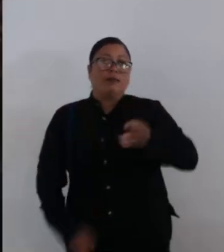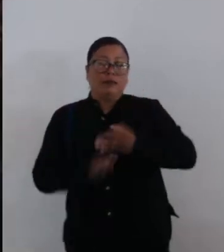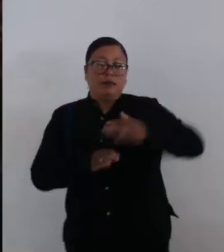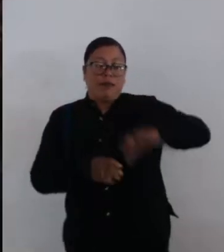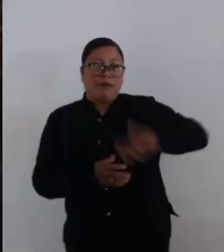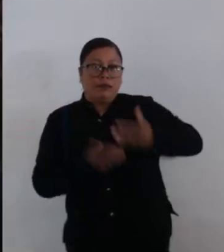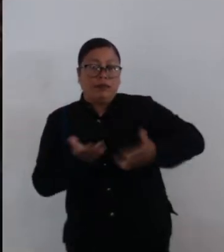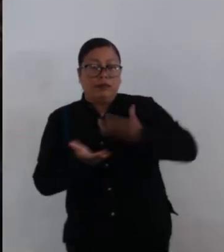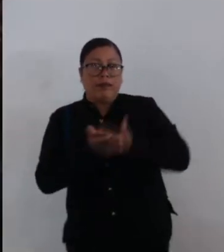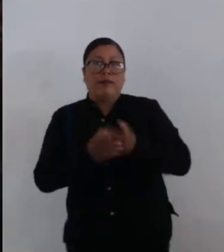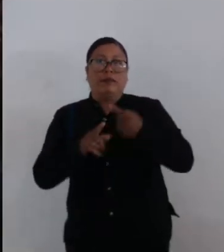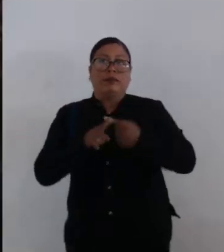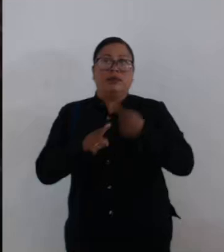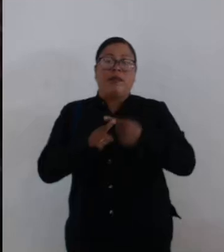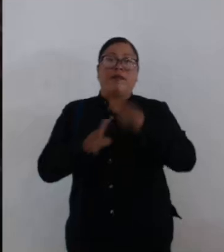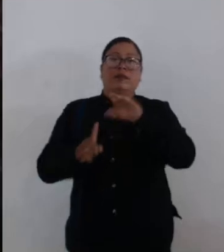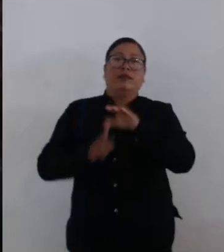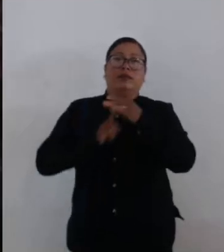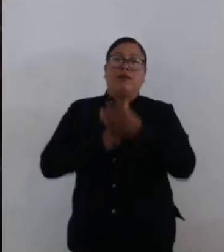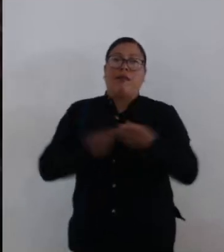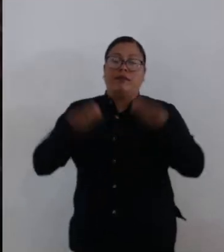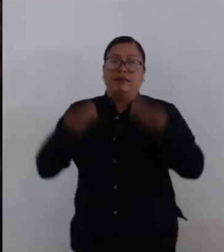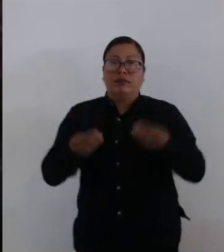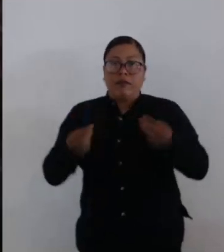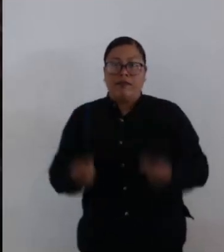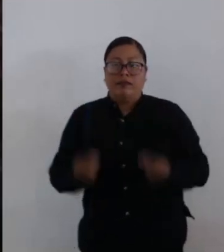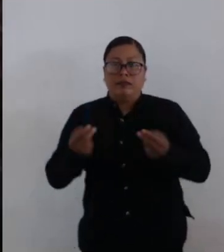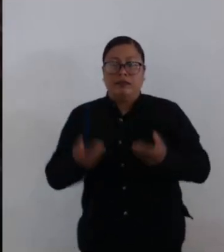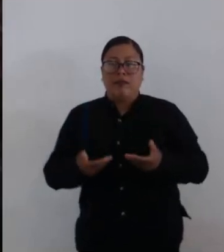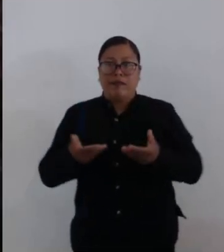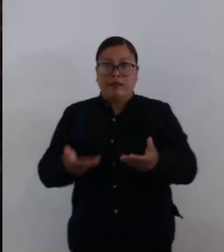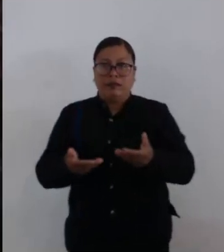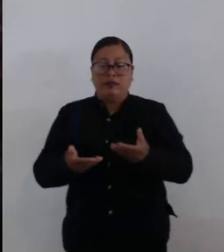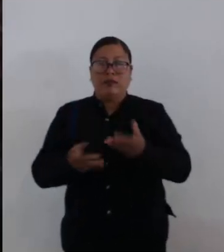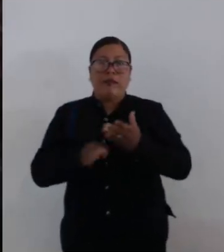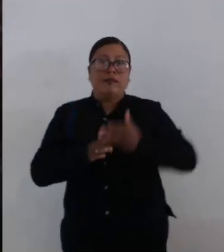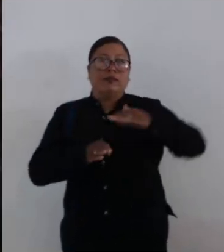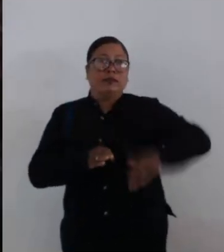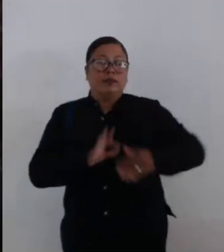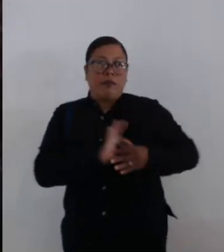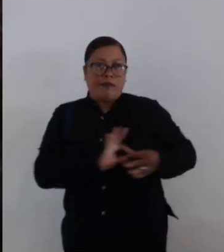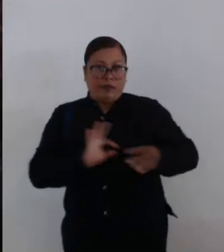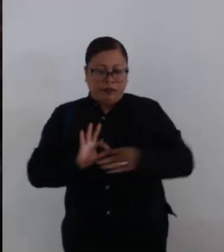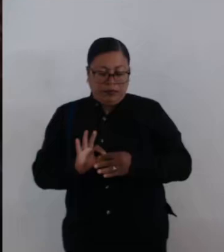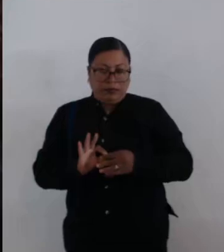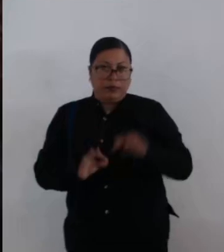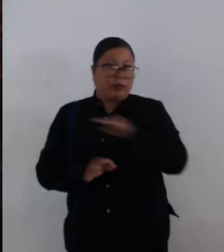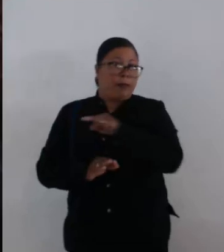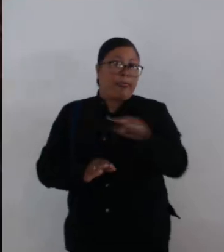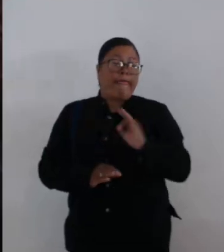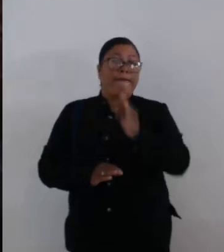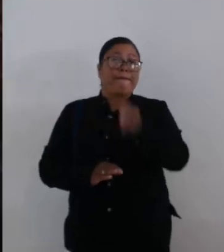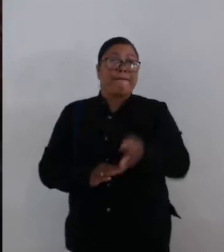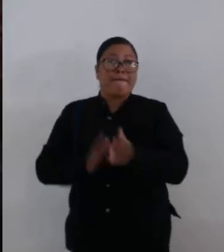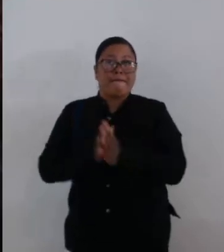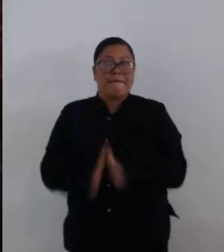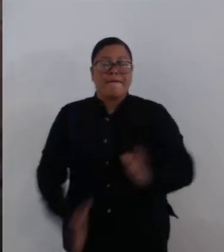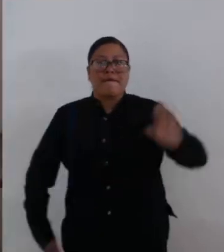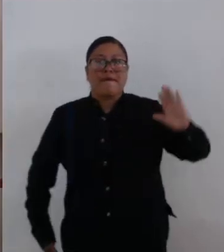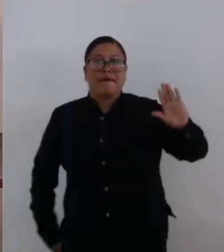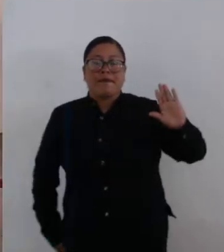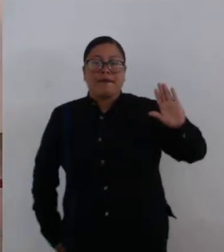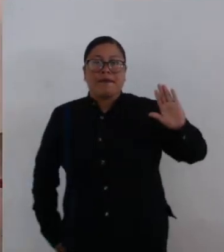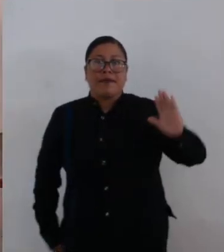si es de aprobarse el dictamen emitido por la Comisión de Mercados y Comercio en Vía Pública, con el que se acaba de dar cuenta. Quienes estén a favor de la